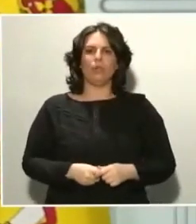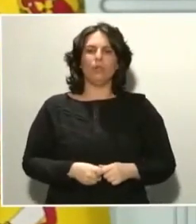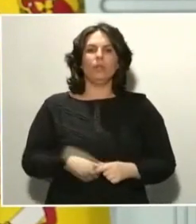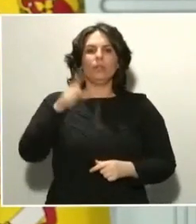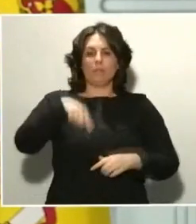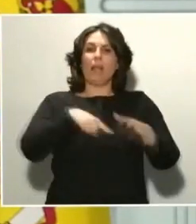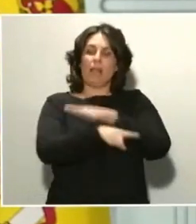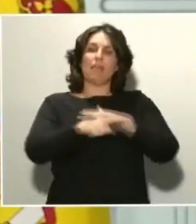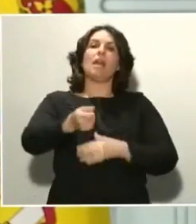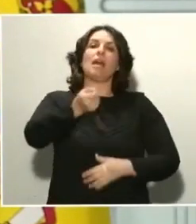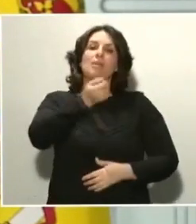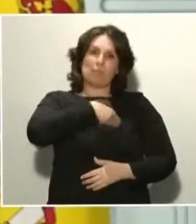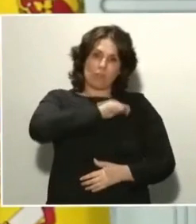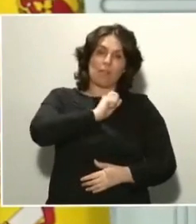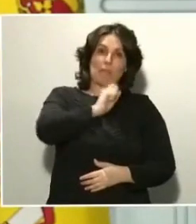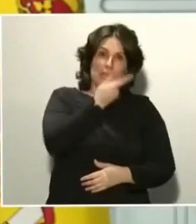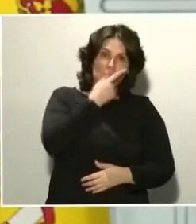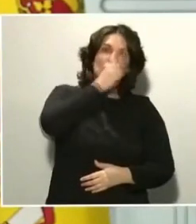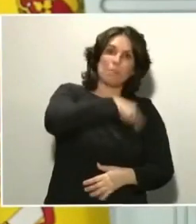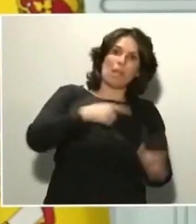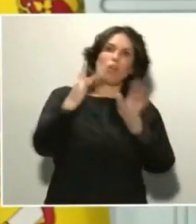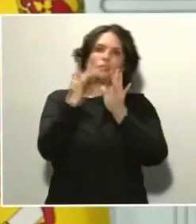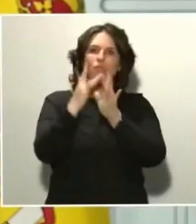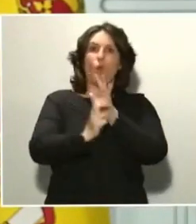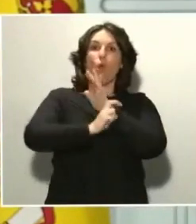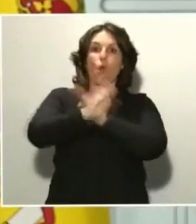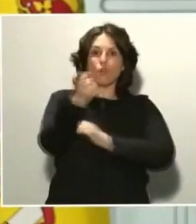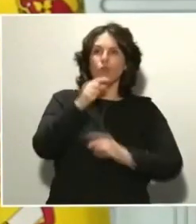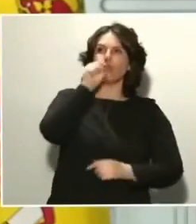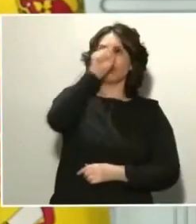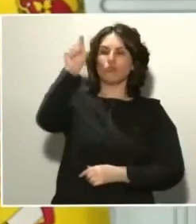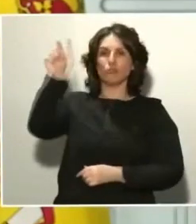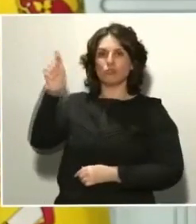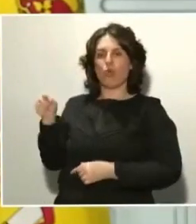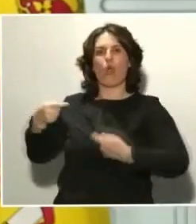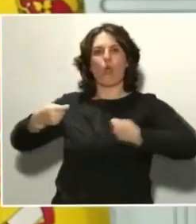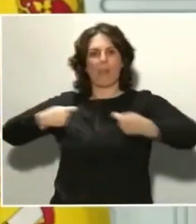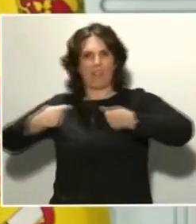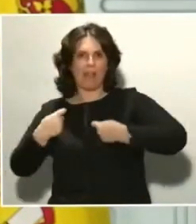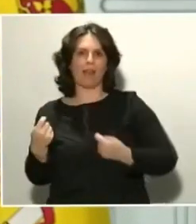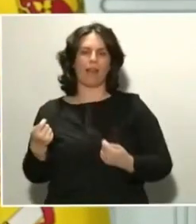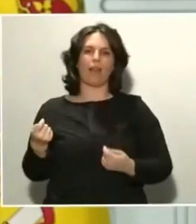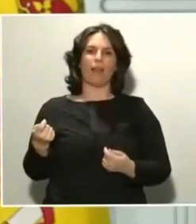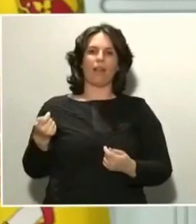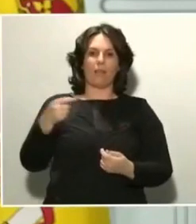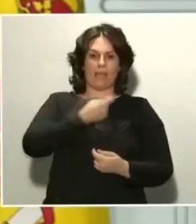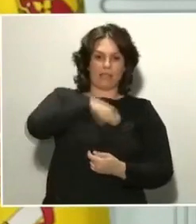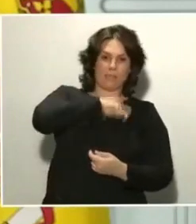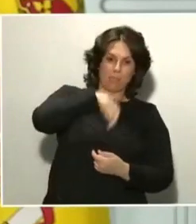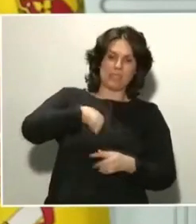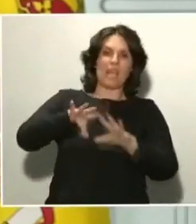Medicamentos mantiene contactos con otros potenciales promotores comerciales y no comerciales de España y de todo el mundo,